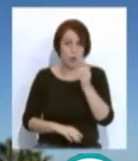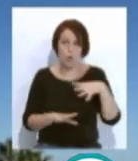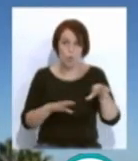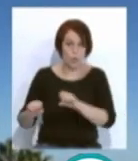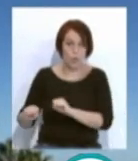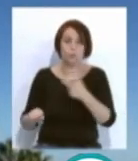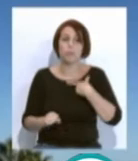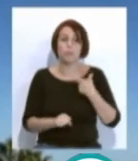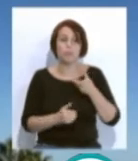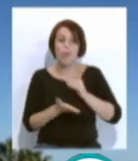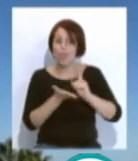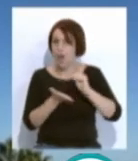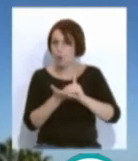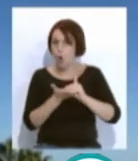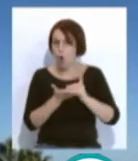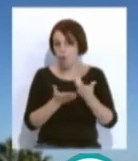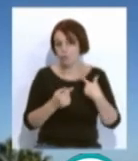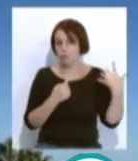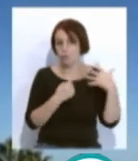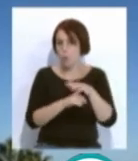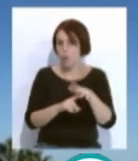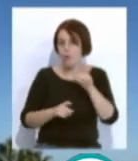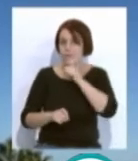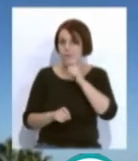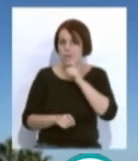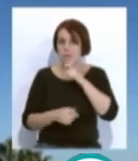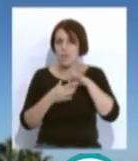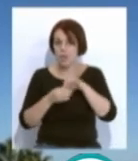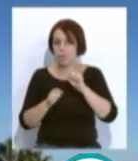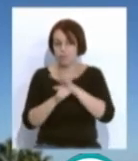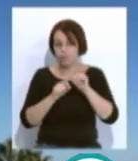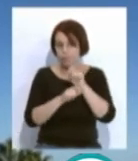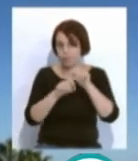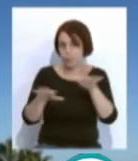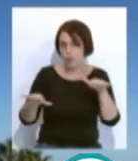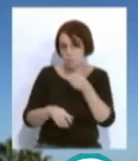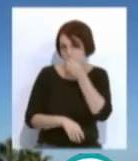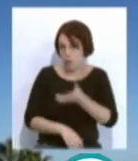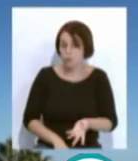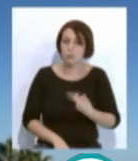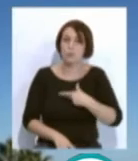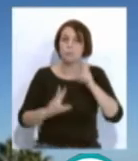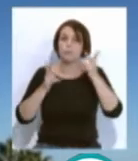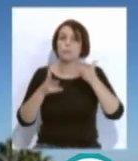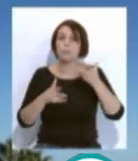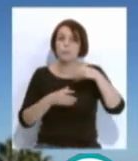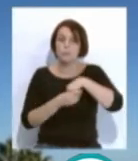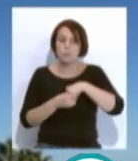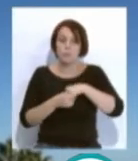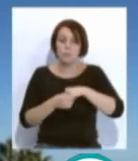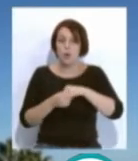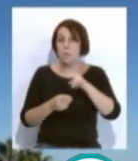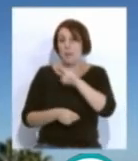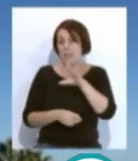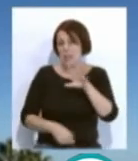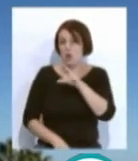un buen dato en vista de la situación tan difícil con la pandemia. Los hoteles de interior no han podido superar incluso el